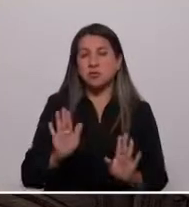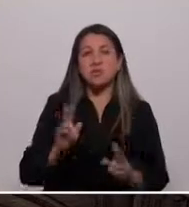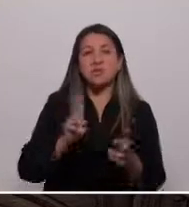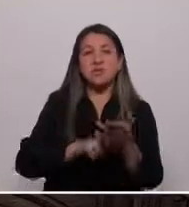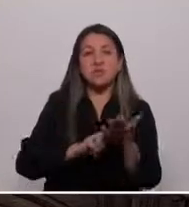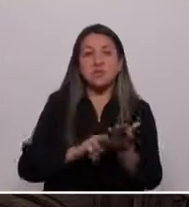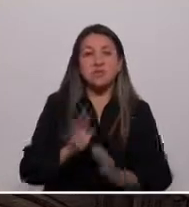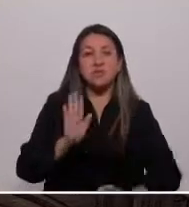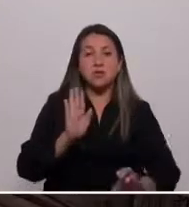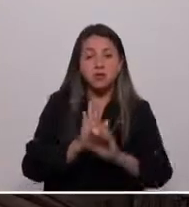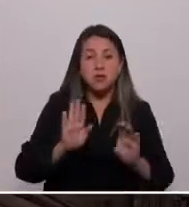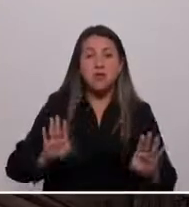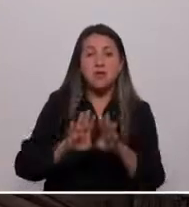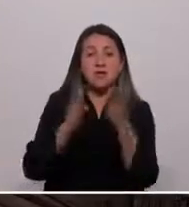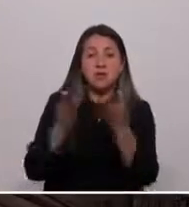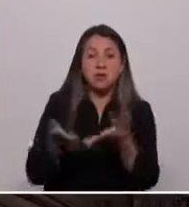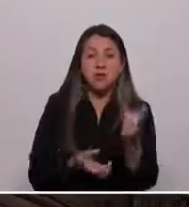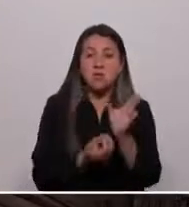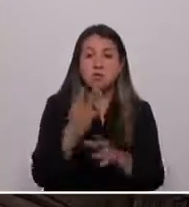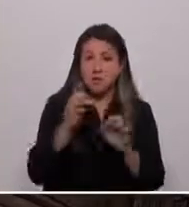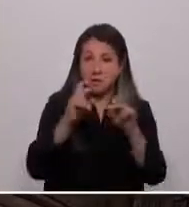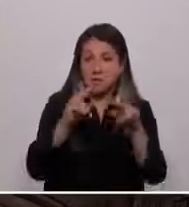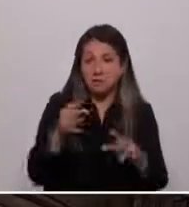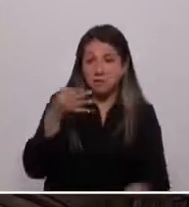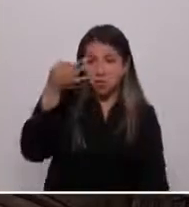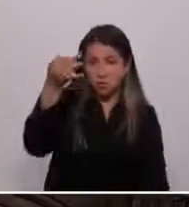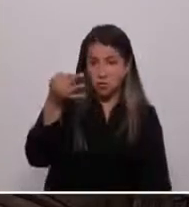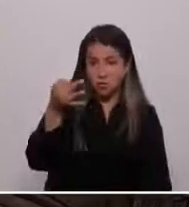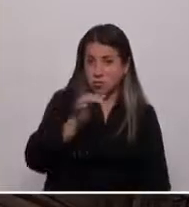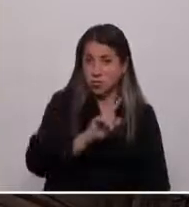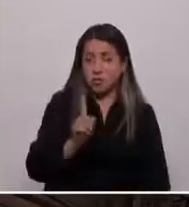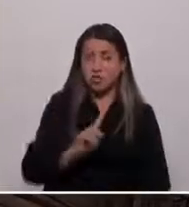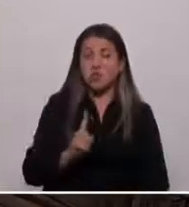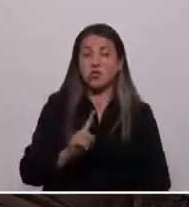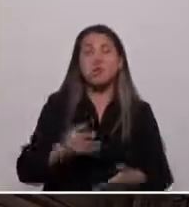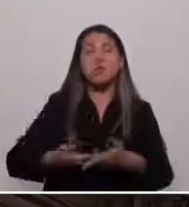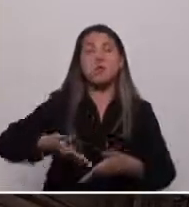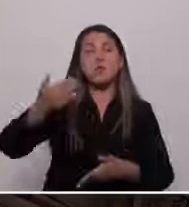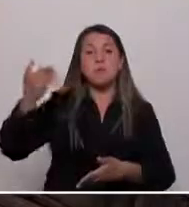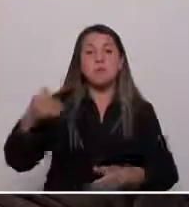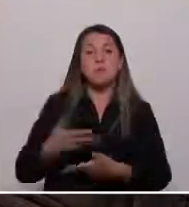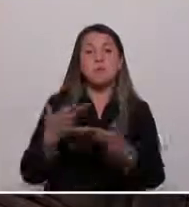puesta en las oportunidades del futuro y no en los agravios del pasado. Muchas gracias.